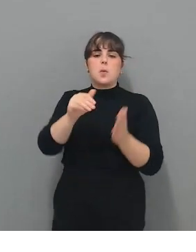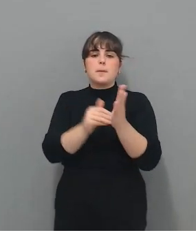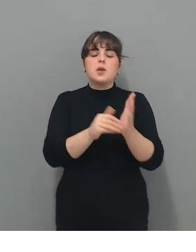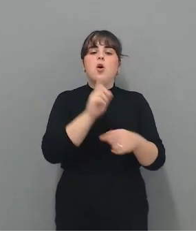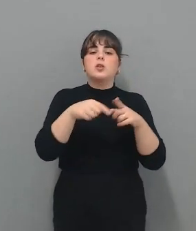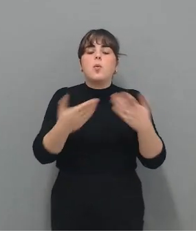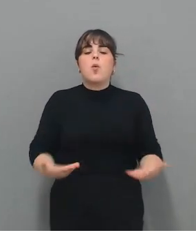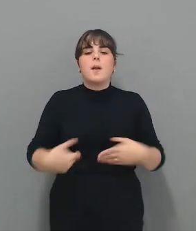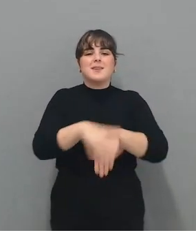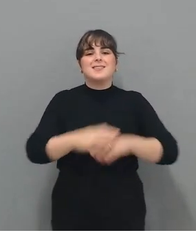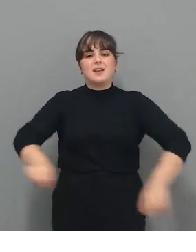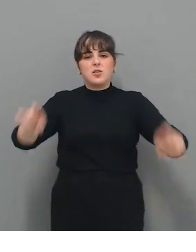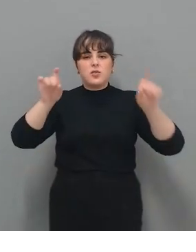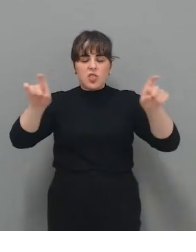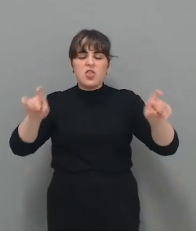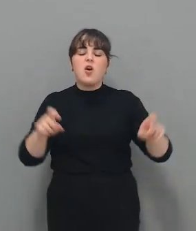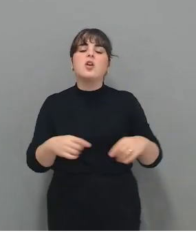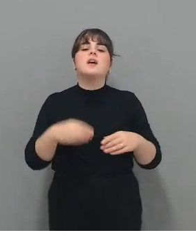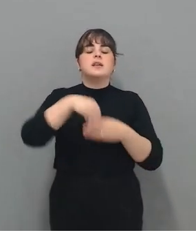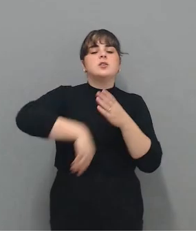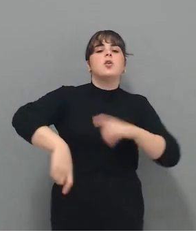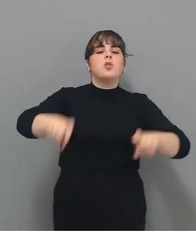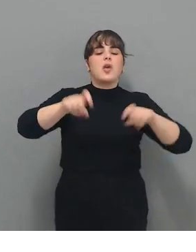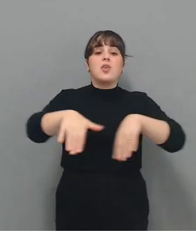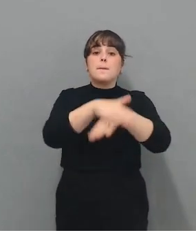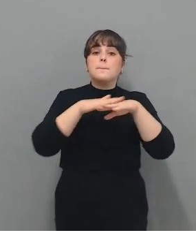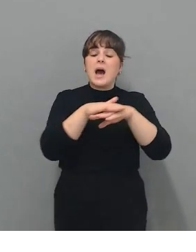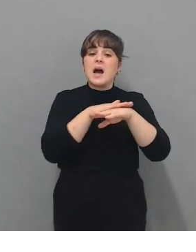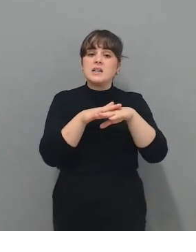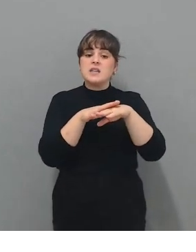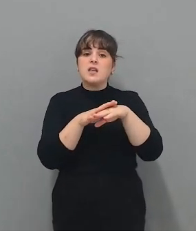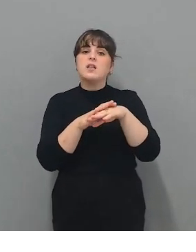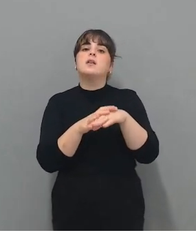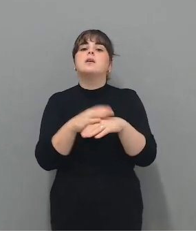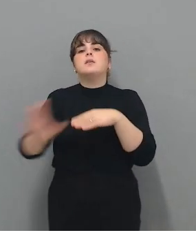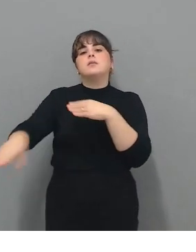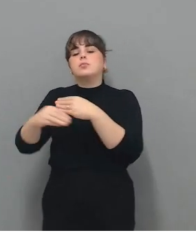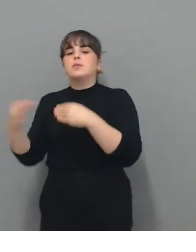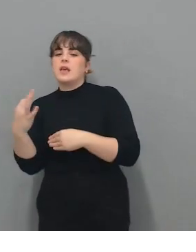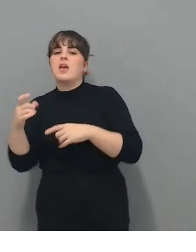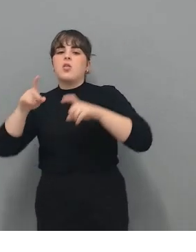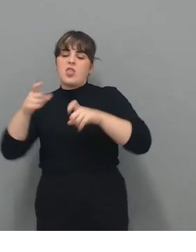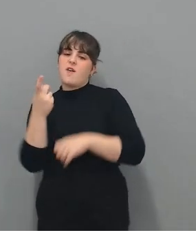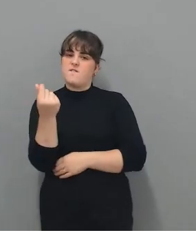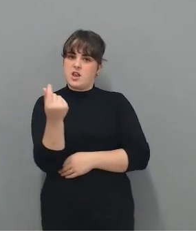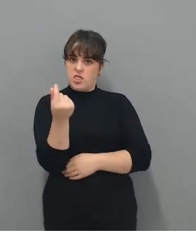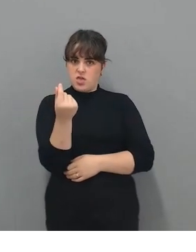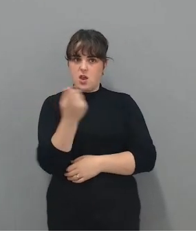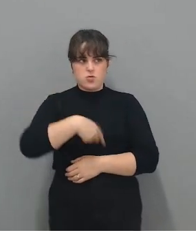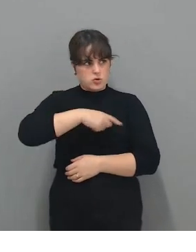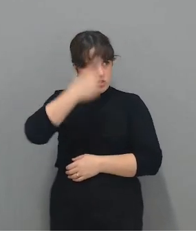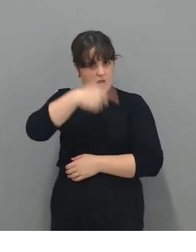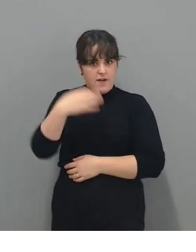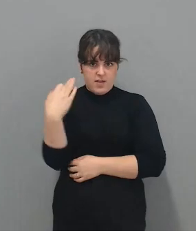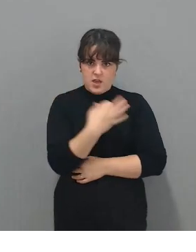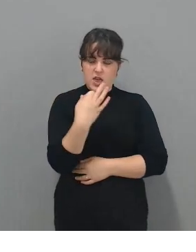educación básica, educación financiera. Esto es muy importante. Sabemos que hoy en día también existe